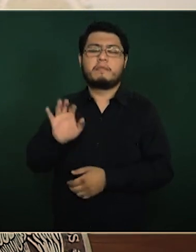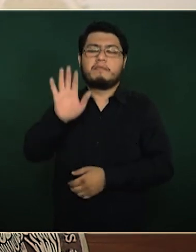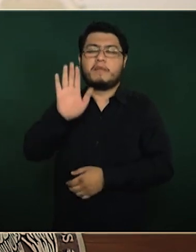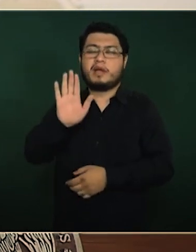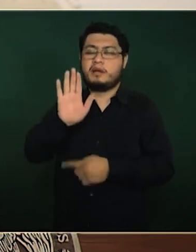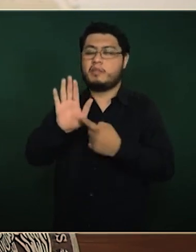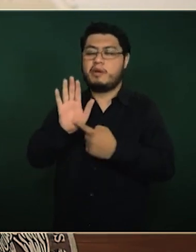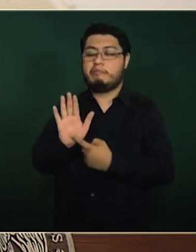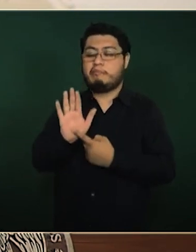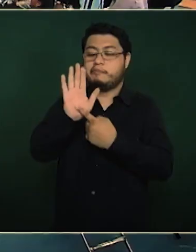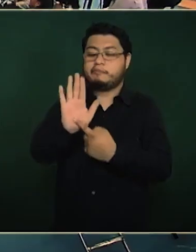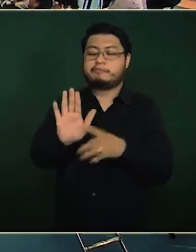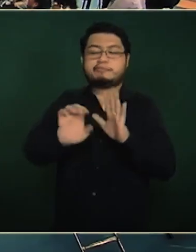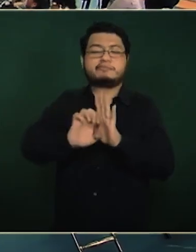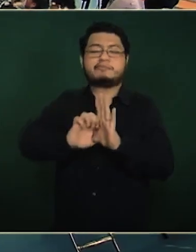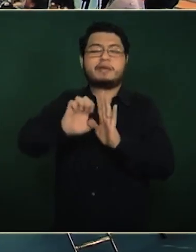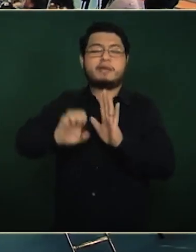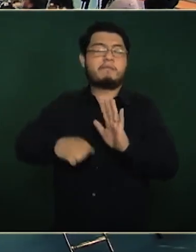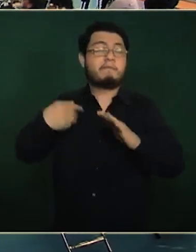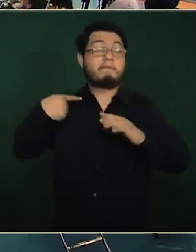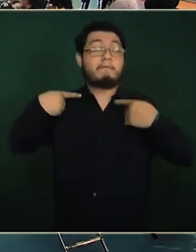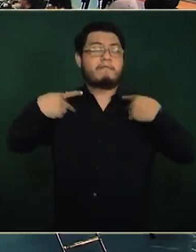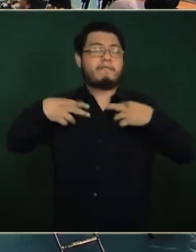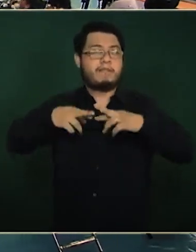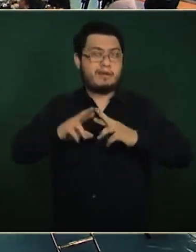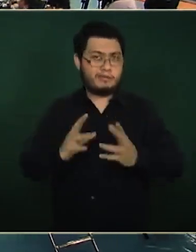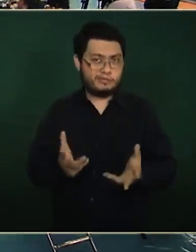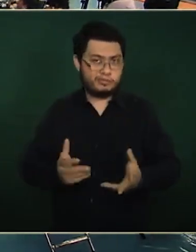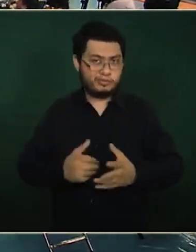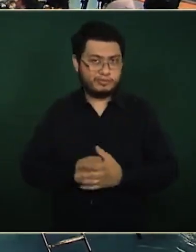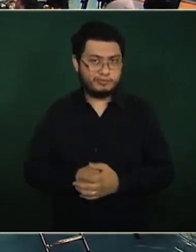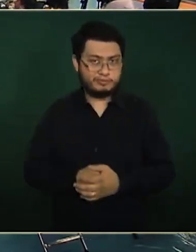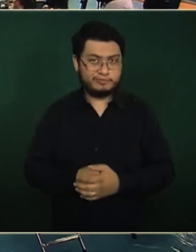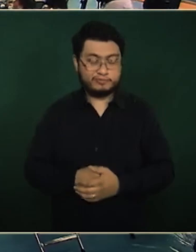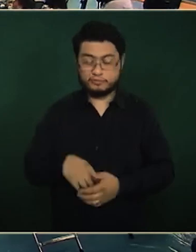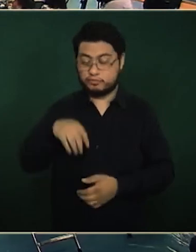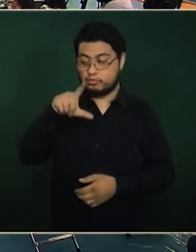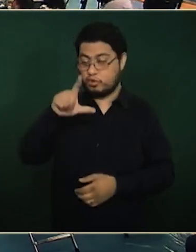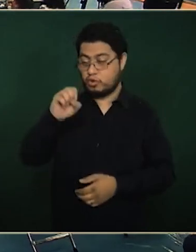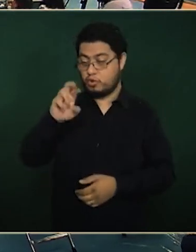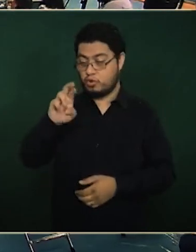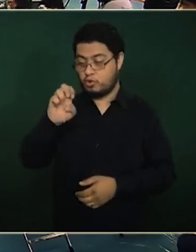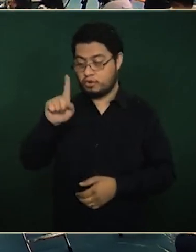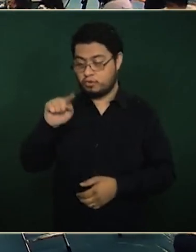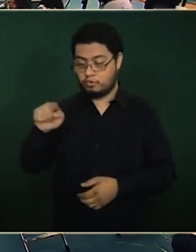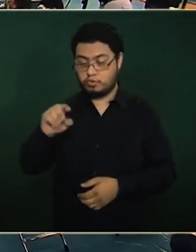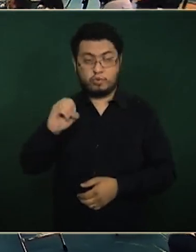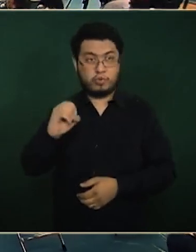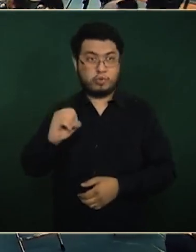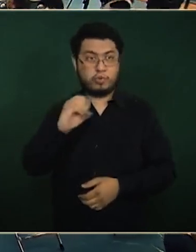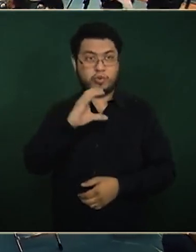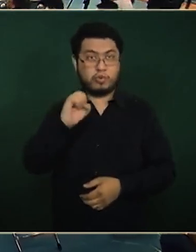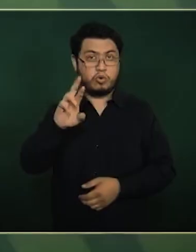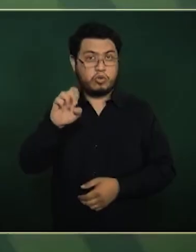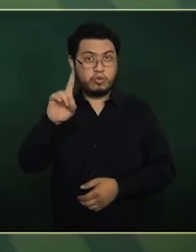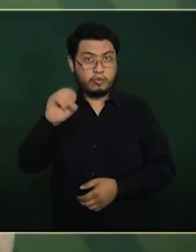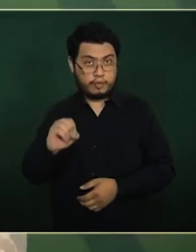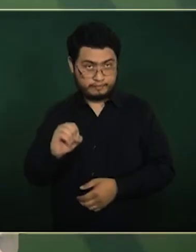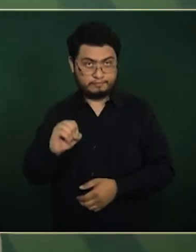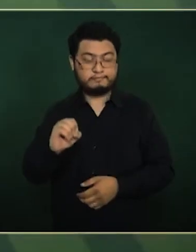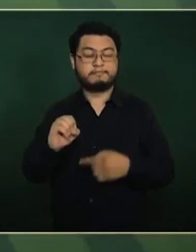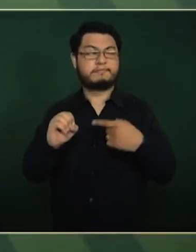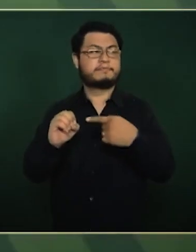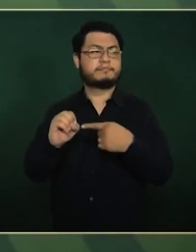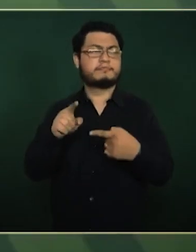de Lorenzo Córdoba y de todo ese grupo,